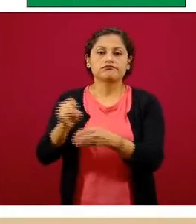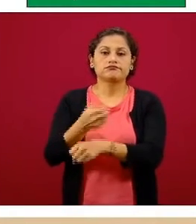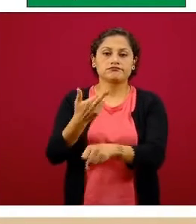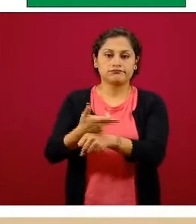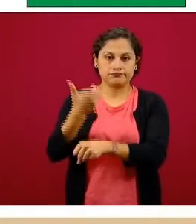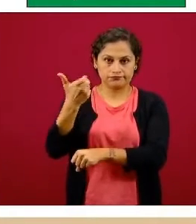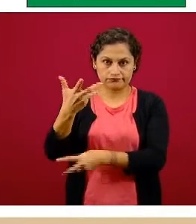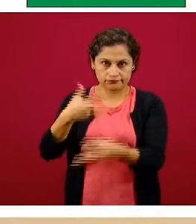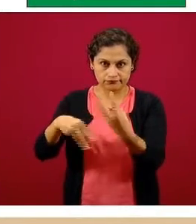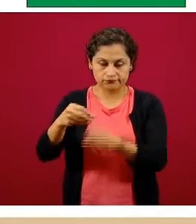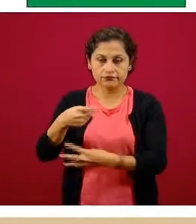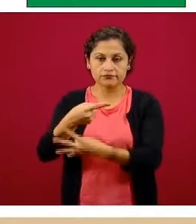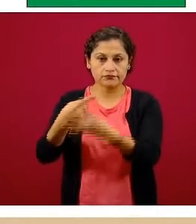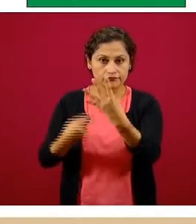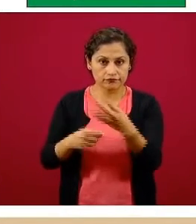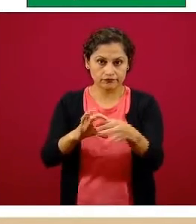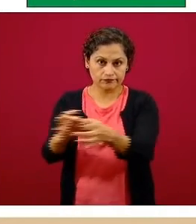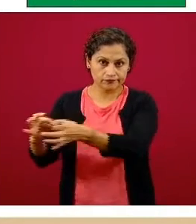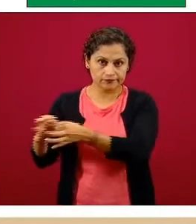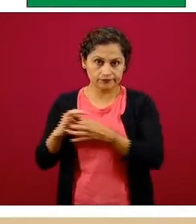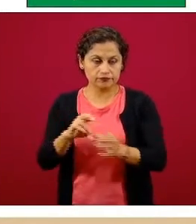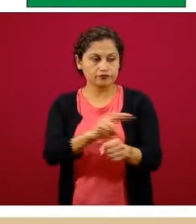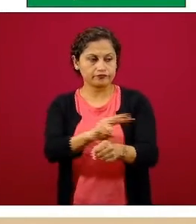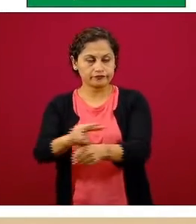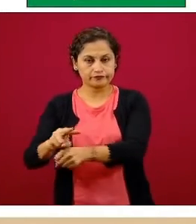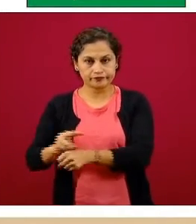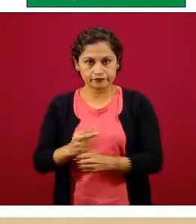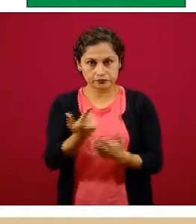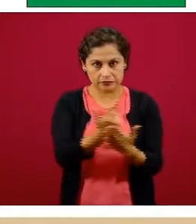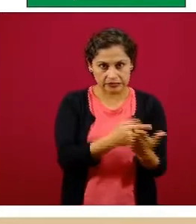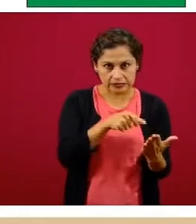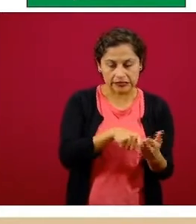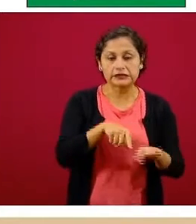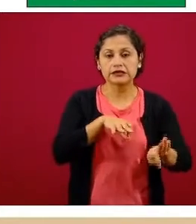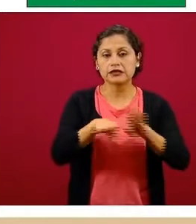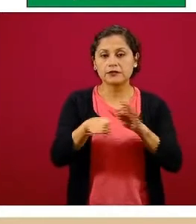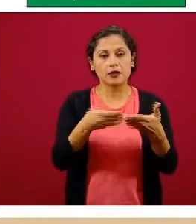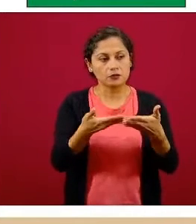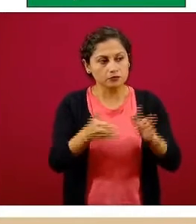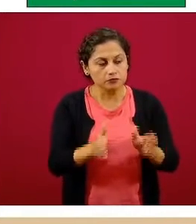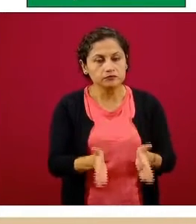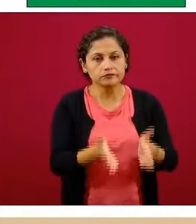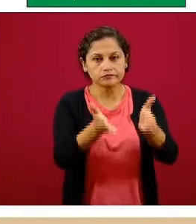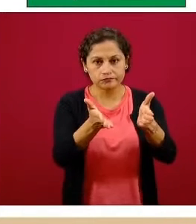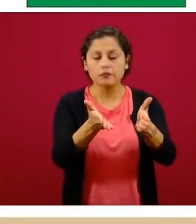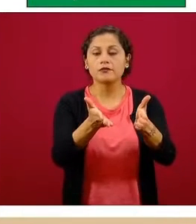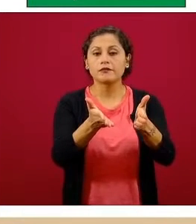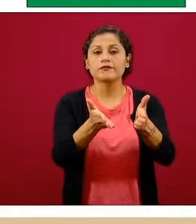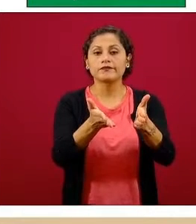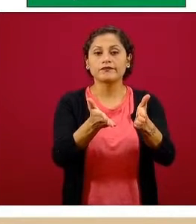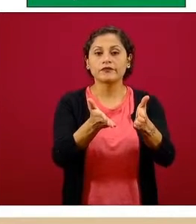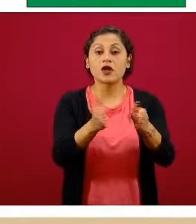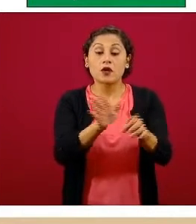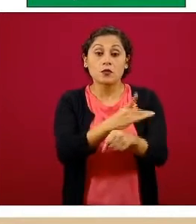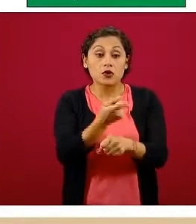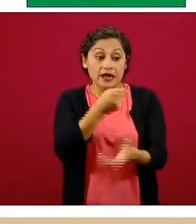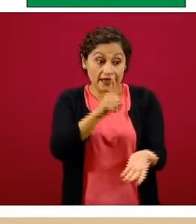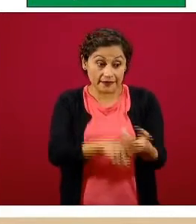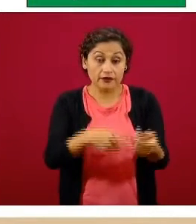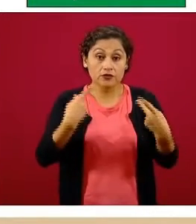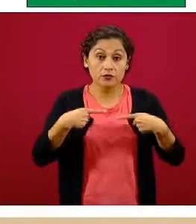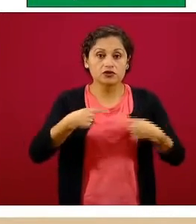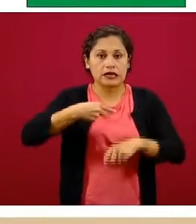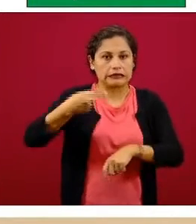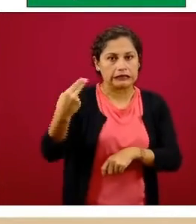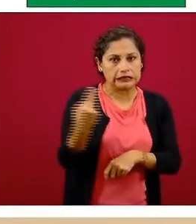hay una actividad esencial que se puede llevar a cabo, pues bueno, estas personas de seguro requerirán en muchas de las entidades federativas donde